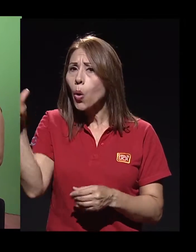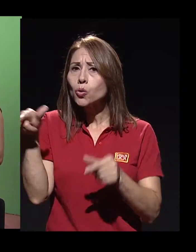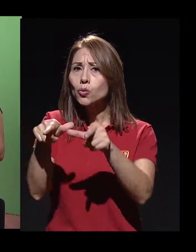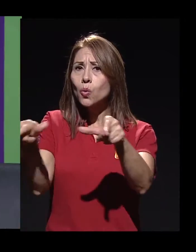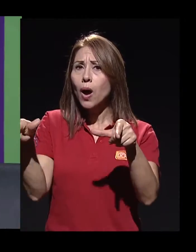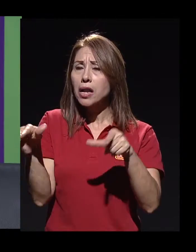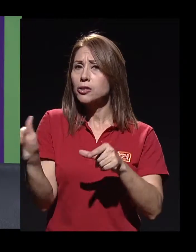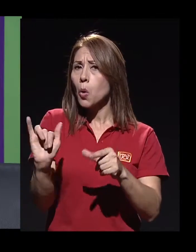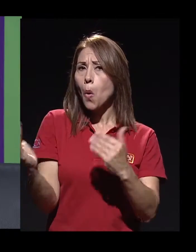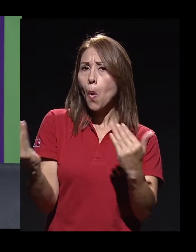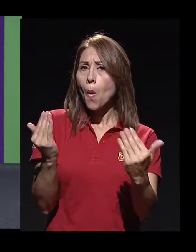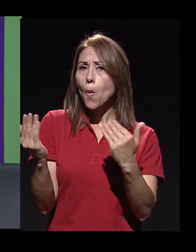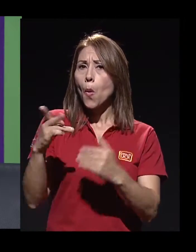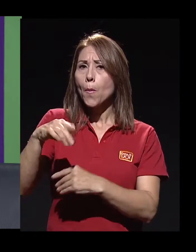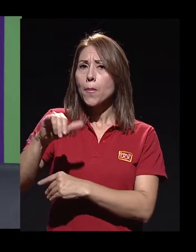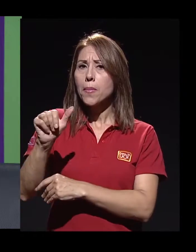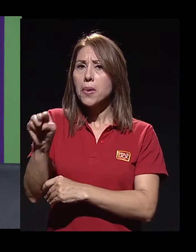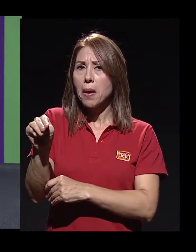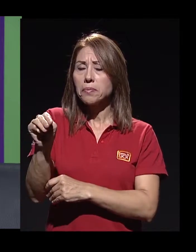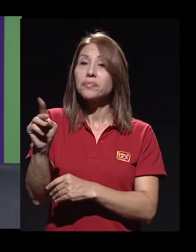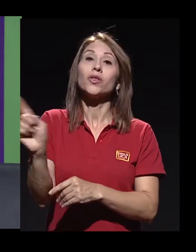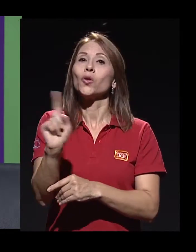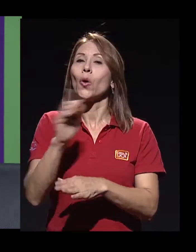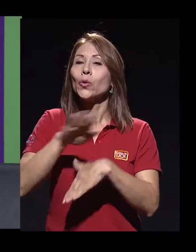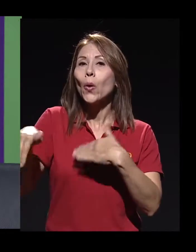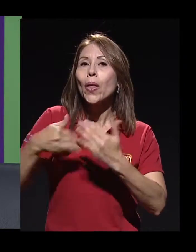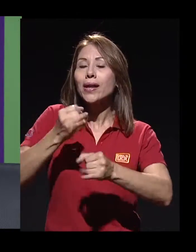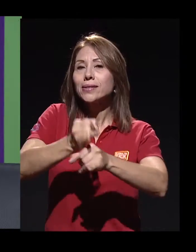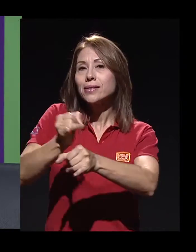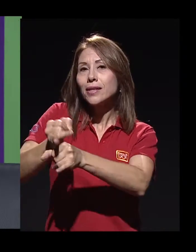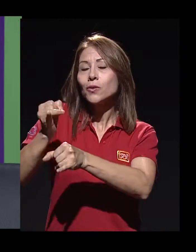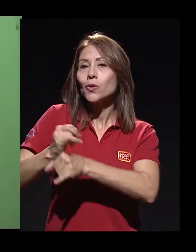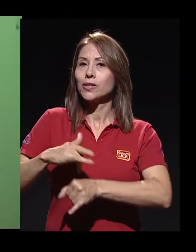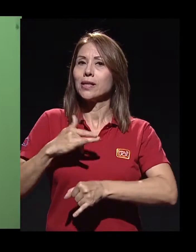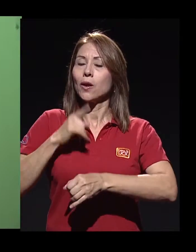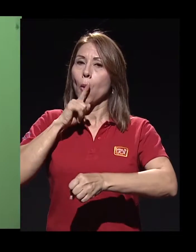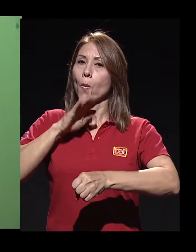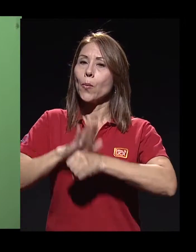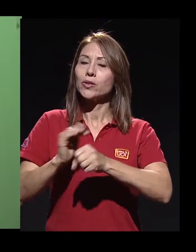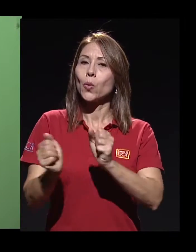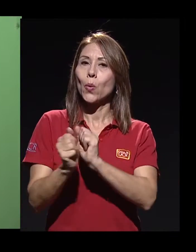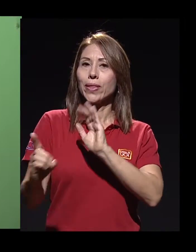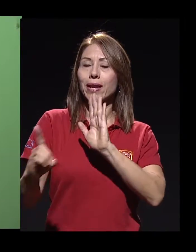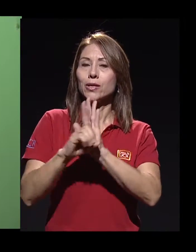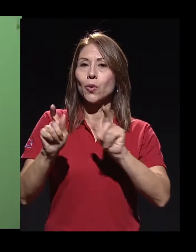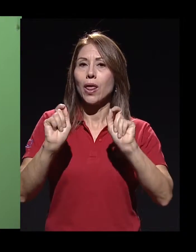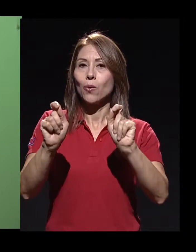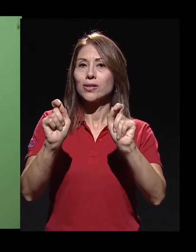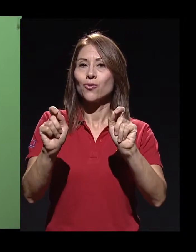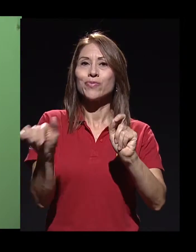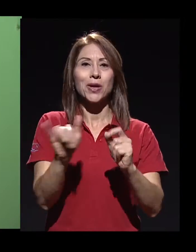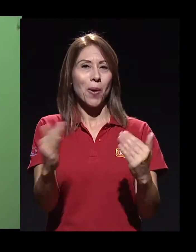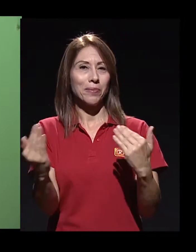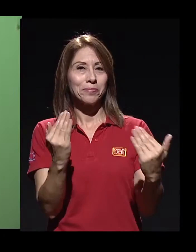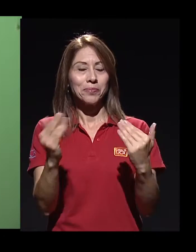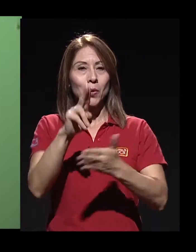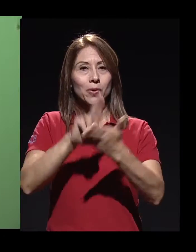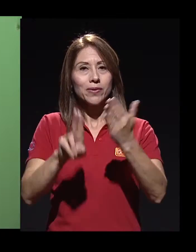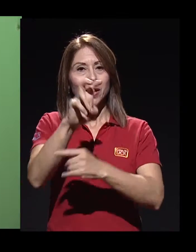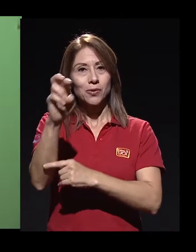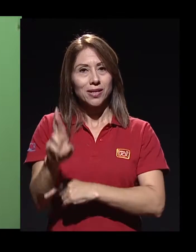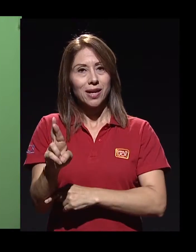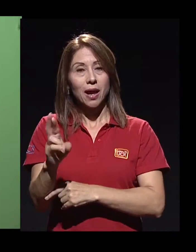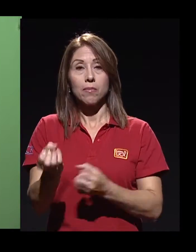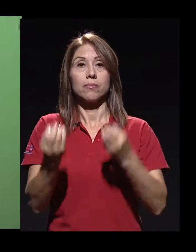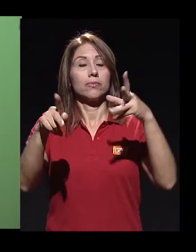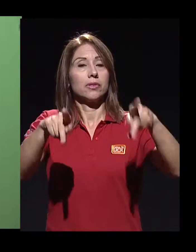otros ámbitos, ¿verdad? De repente no todas las instituciones tienen ese compromiso con el derecho a la educación como lo tiene la Universidad de Costa Rica y